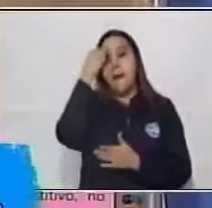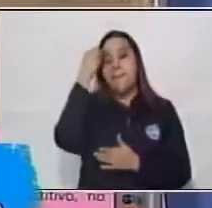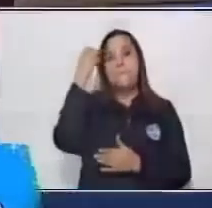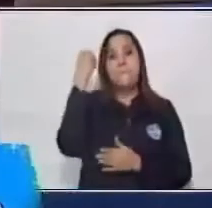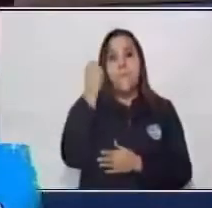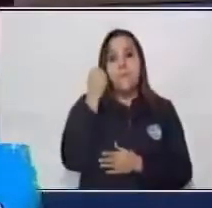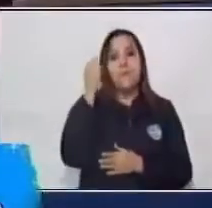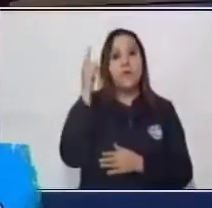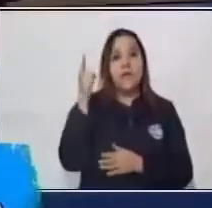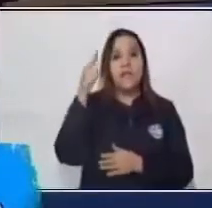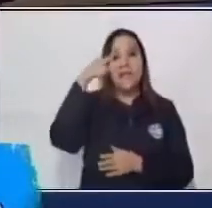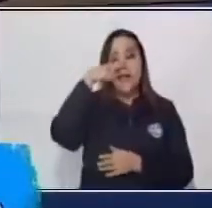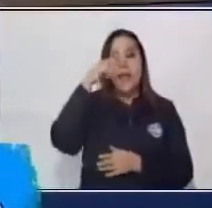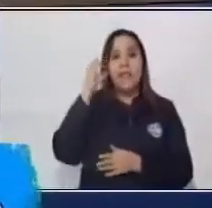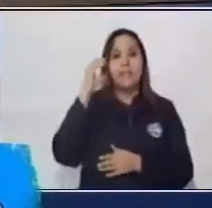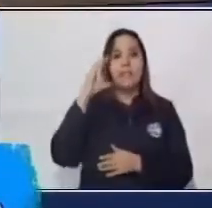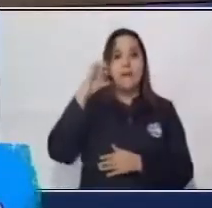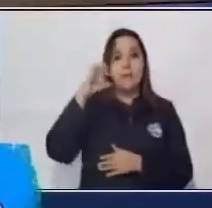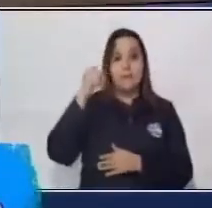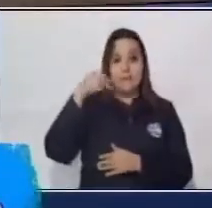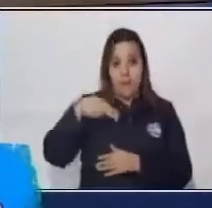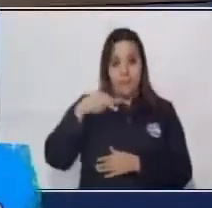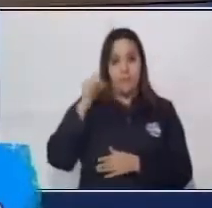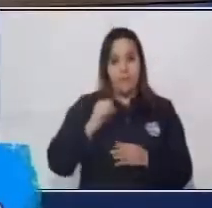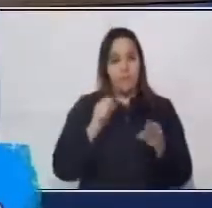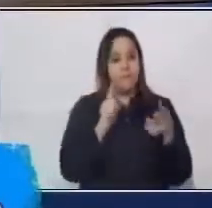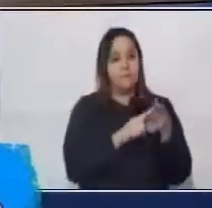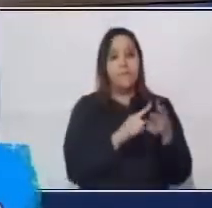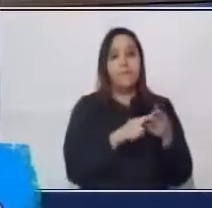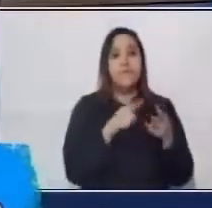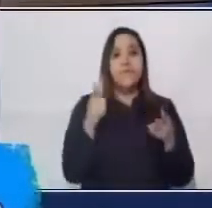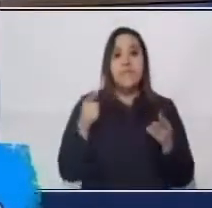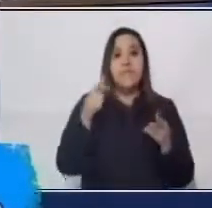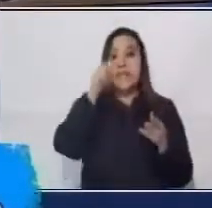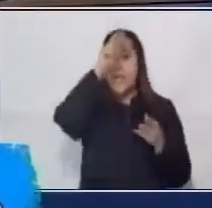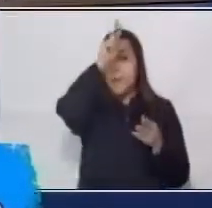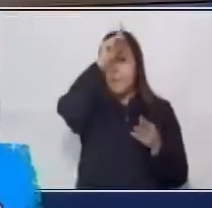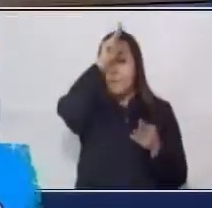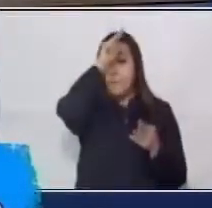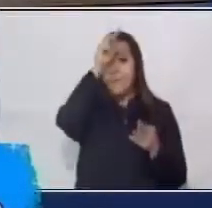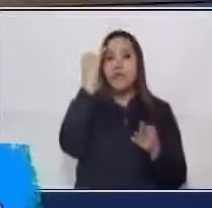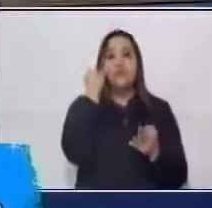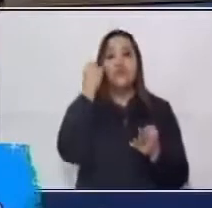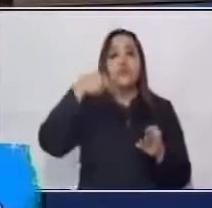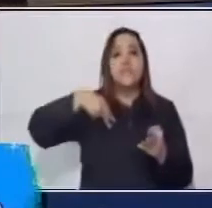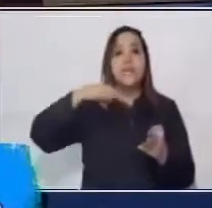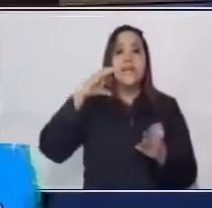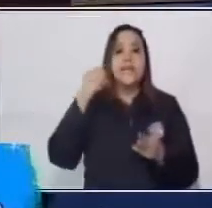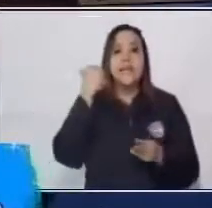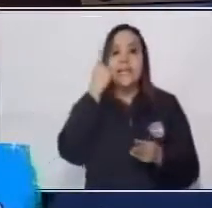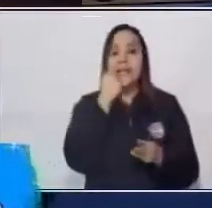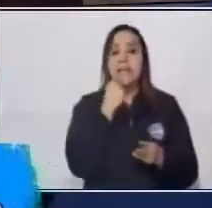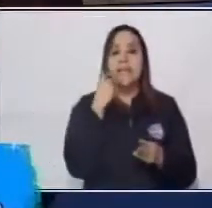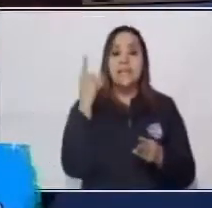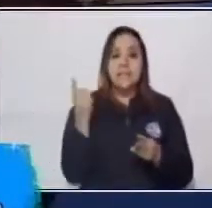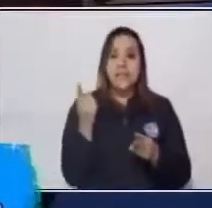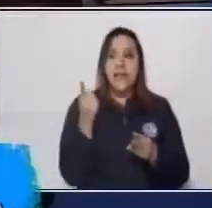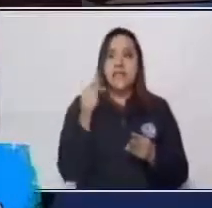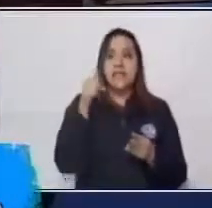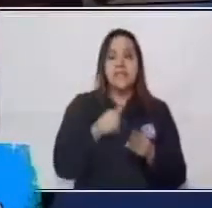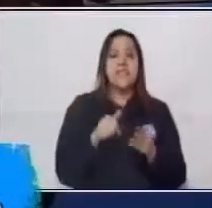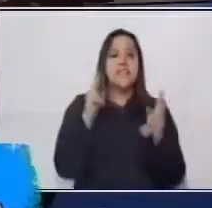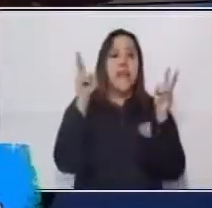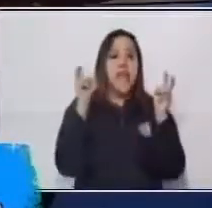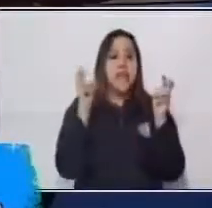Atitlán. Los incas, por su lado, desarrollaron narrativa con una obra denominada el Ollantal.